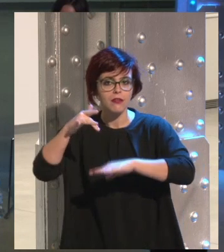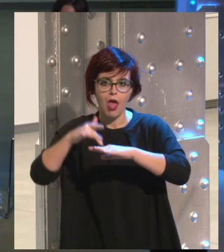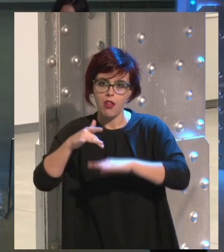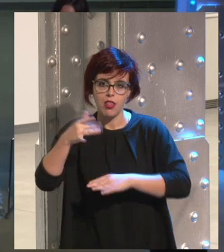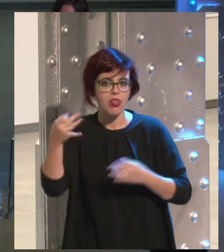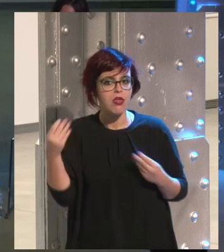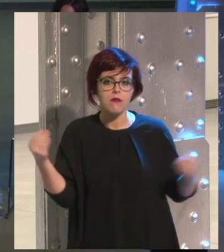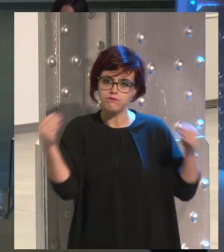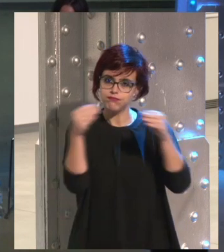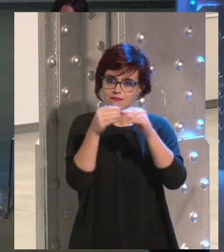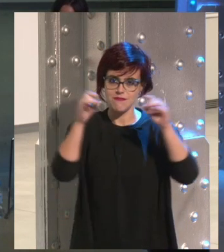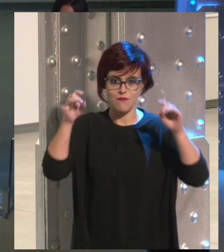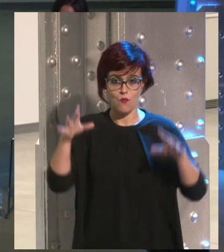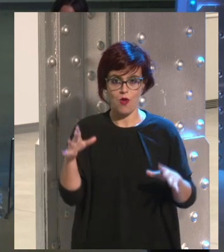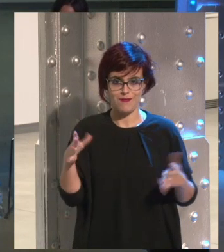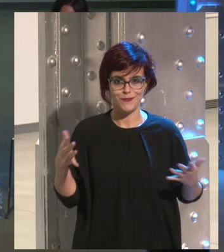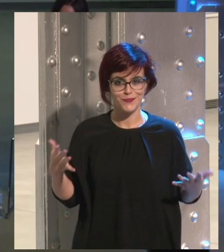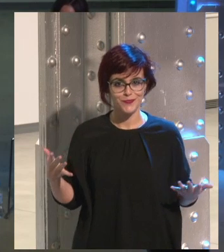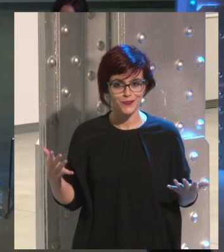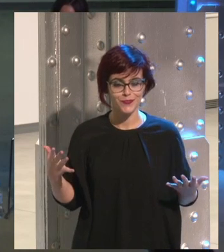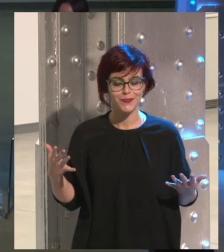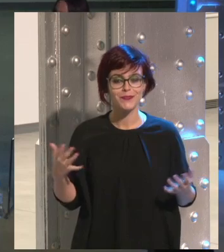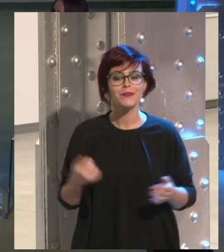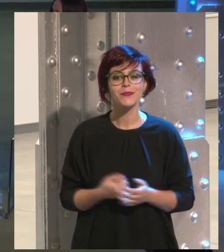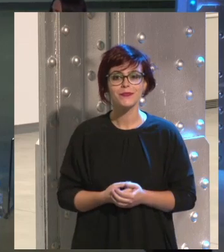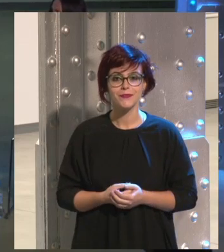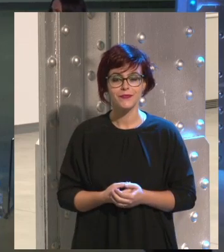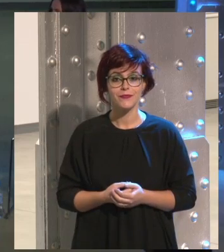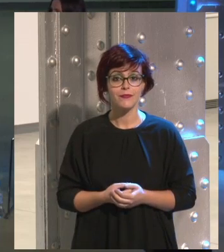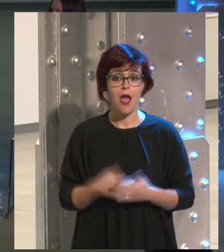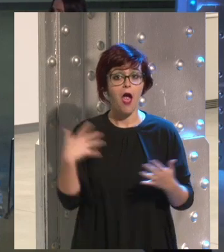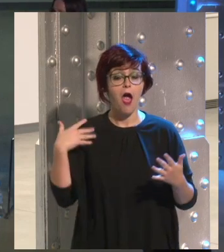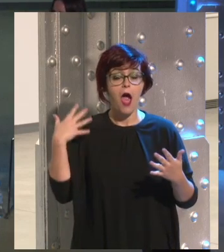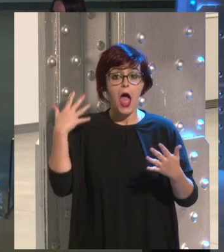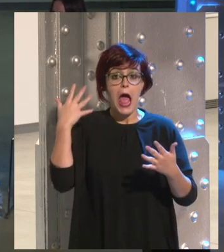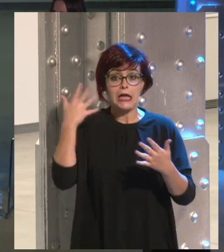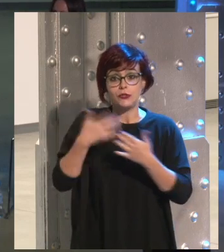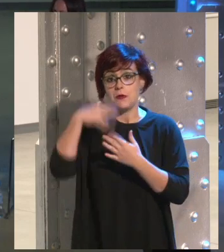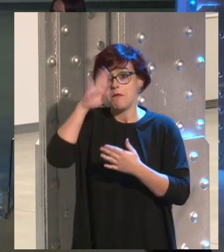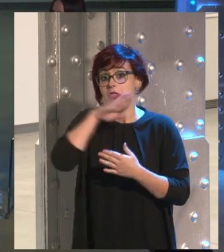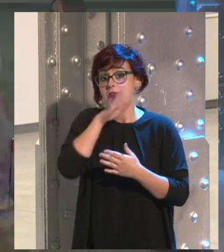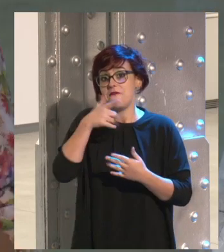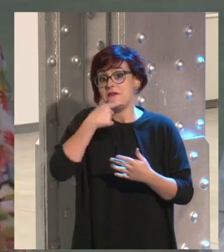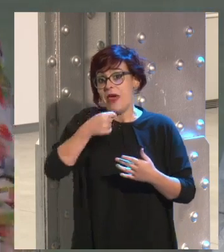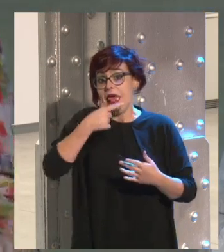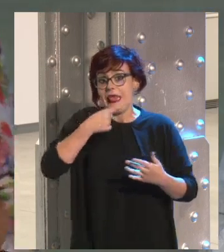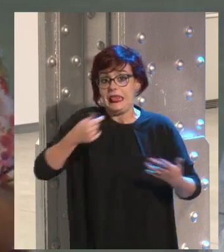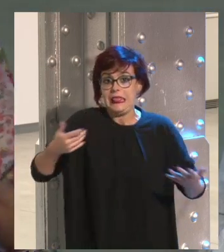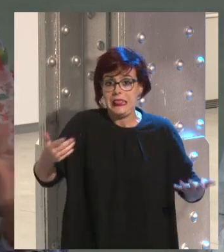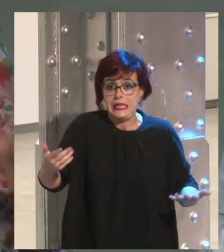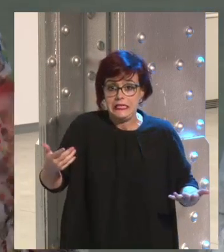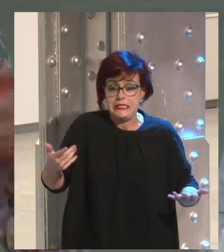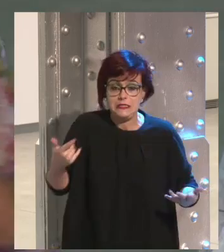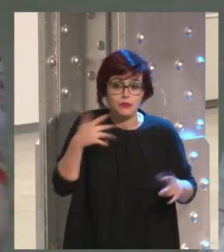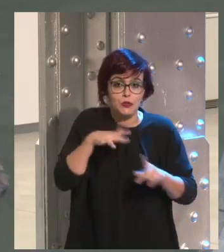Quizás ahí es donde deberíamos ir, pero desde luego, ha sido hasta ahora muy fácil para los padres decir, yo esto no entiendo, esto me